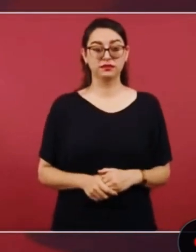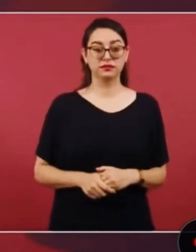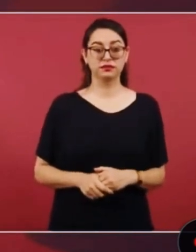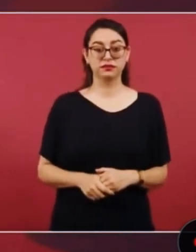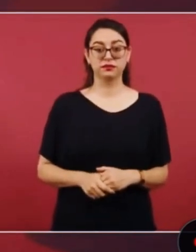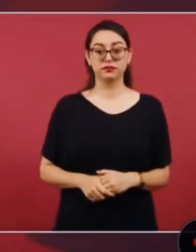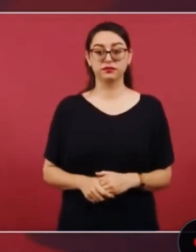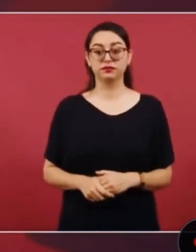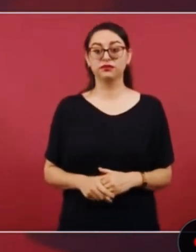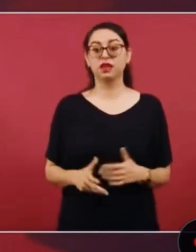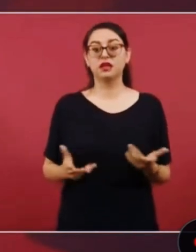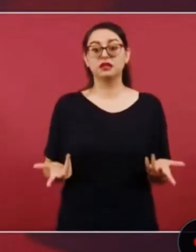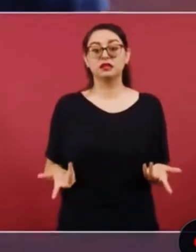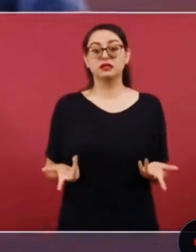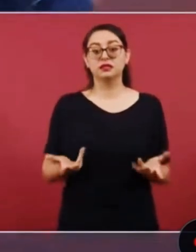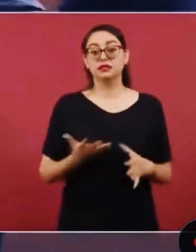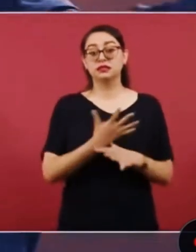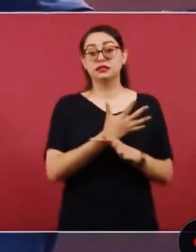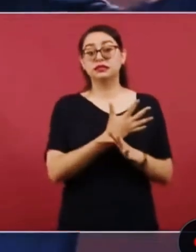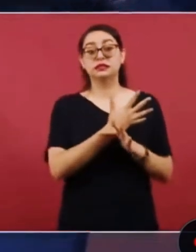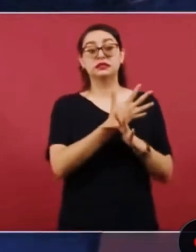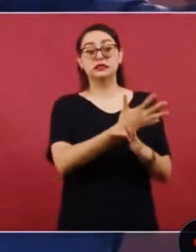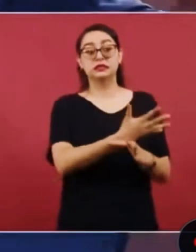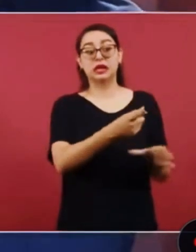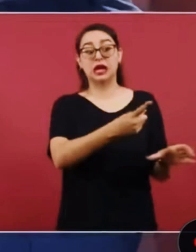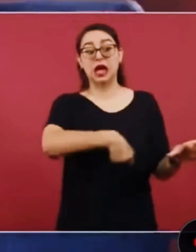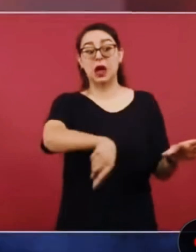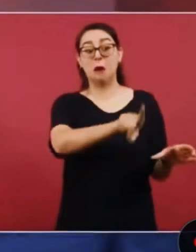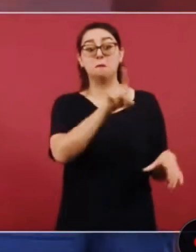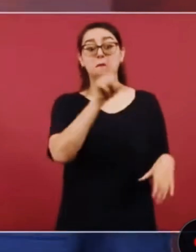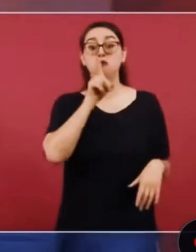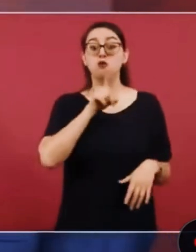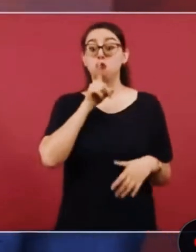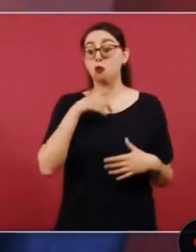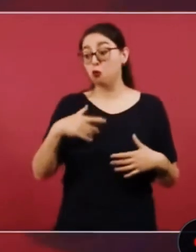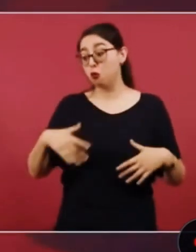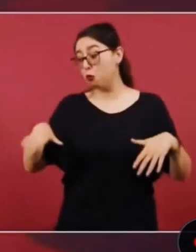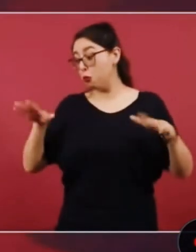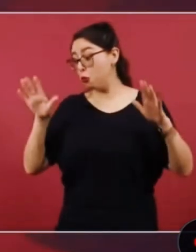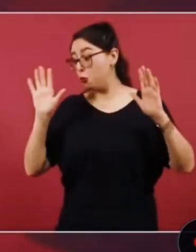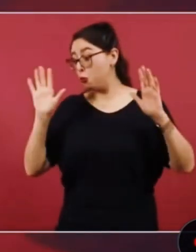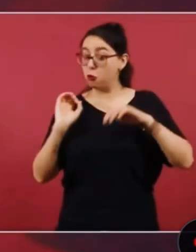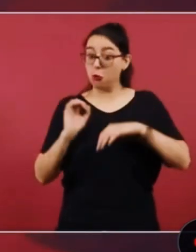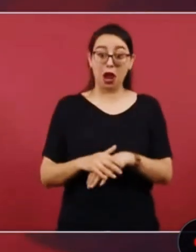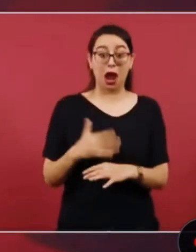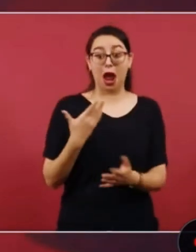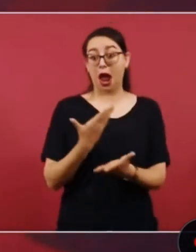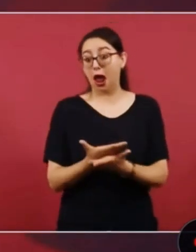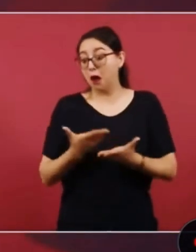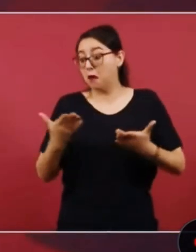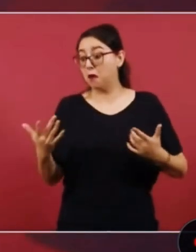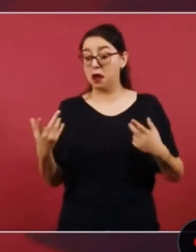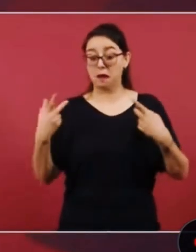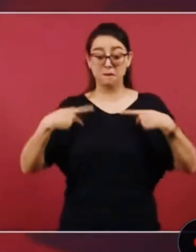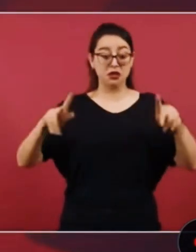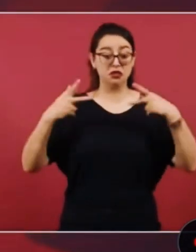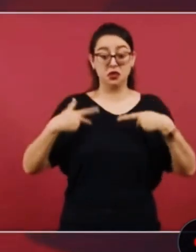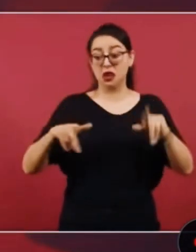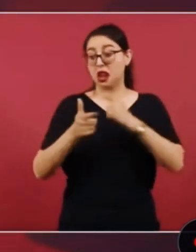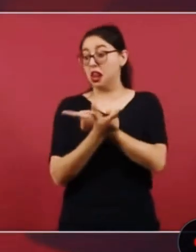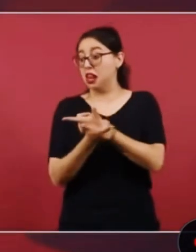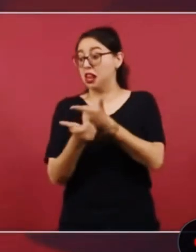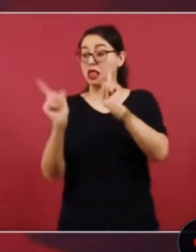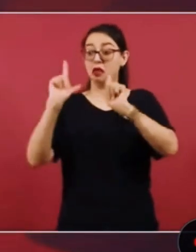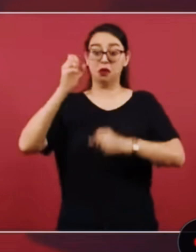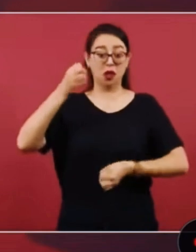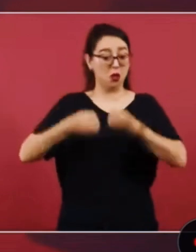dando a entender de que cualquiera va a ser ya ahora ministro no cuando se elegían a